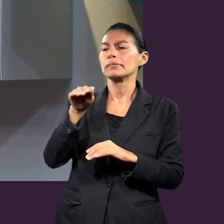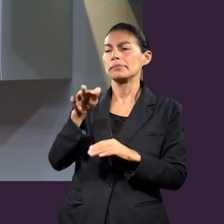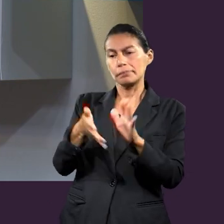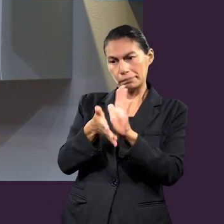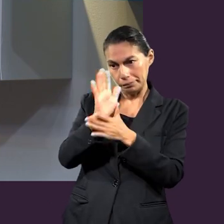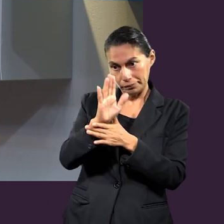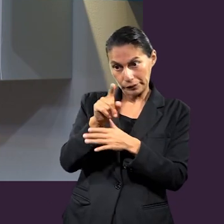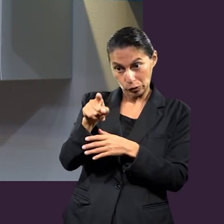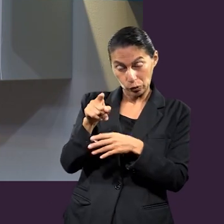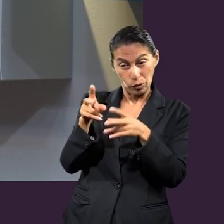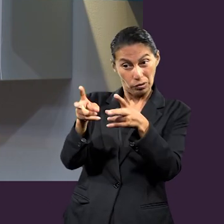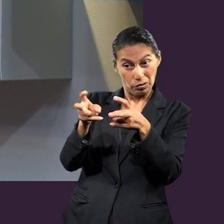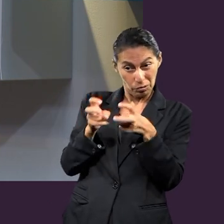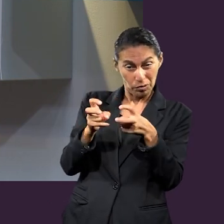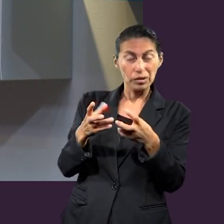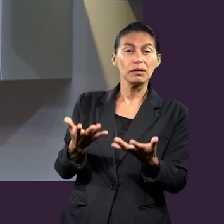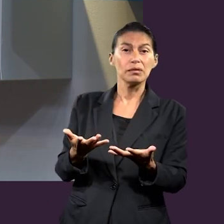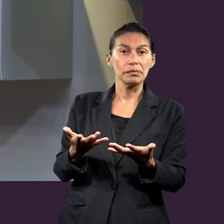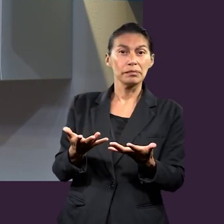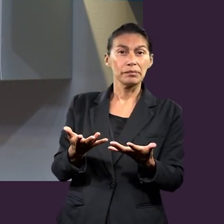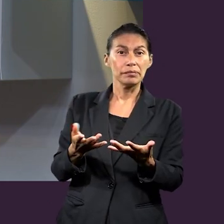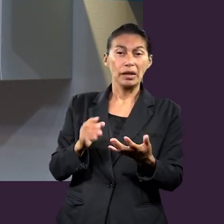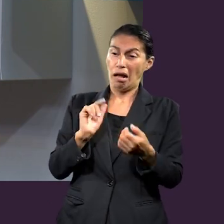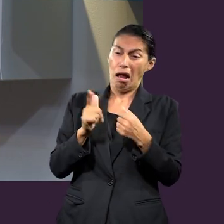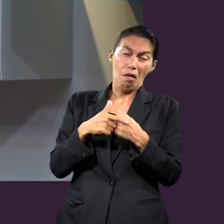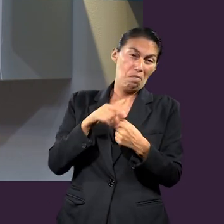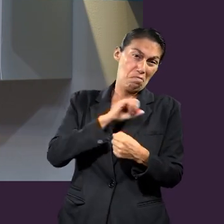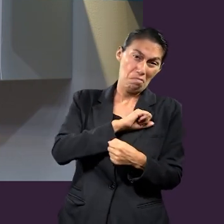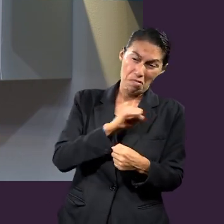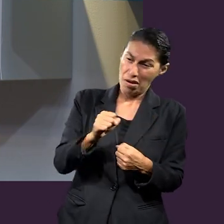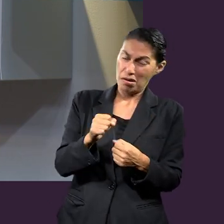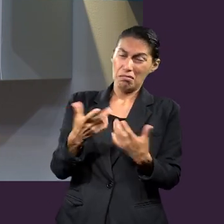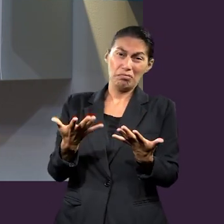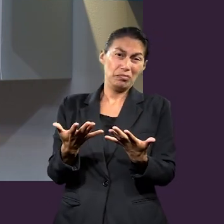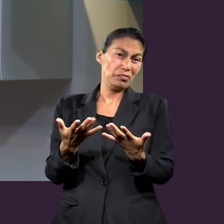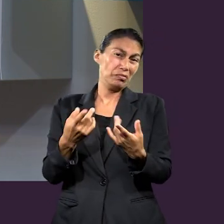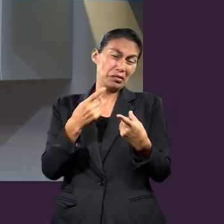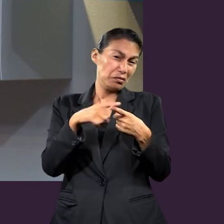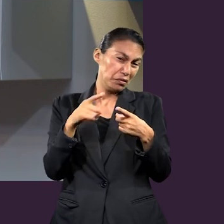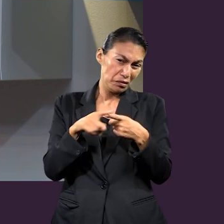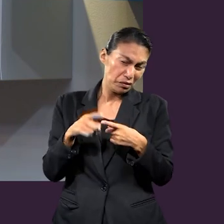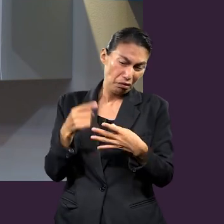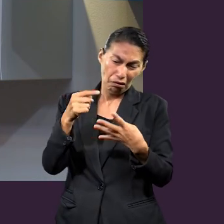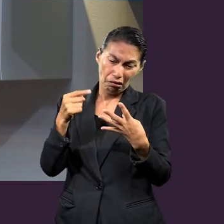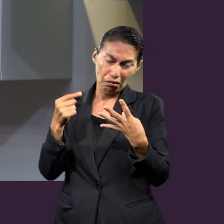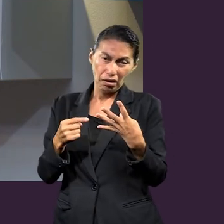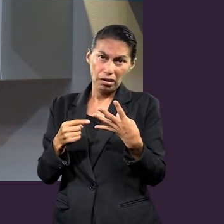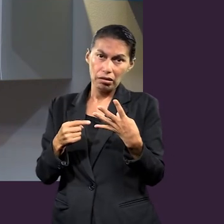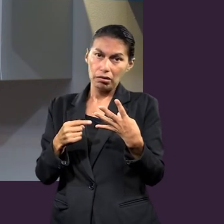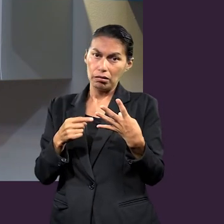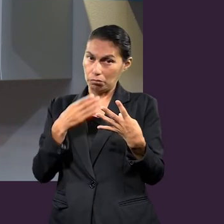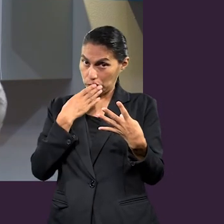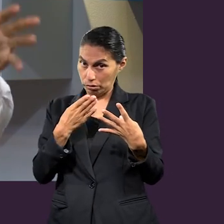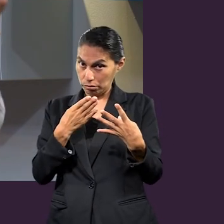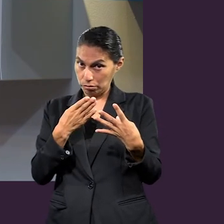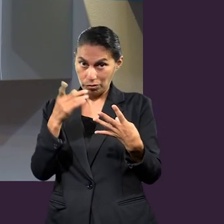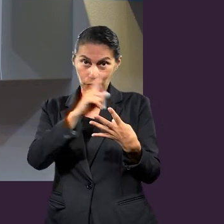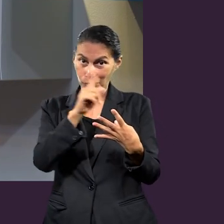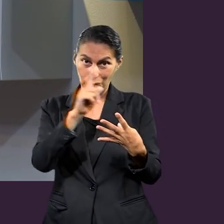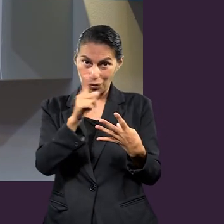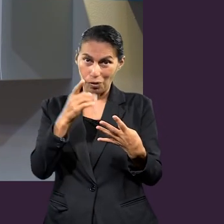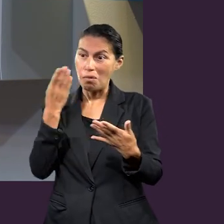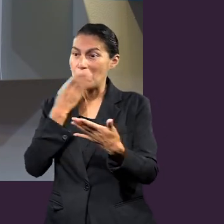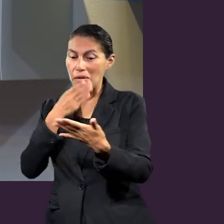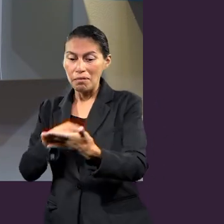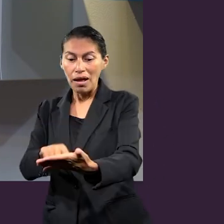si mis padres se desvían y ellos me dicen, ¿sabes qué, Moisés? Tienes que ir a hacer algo malo.